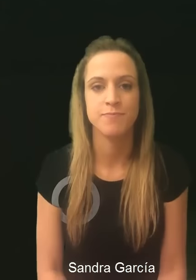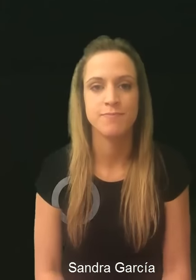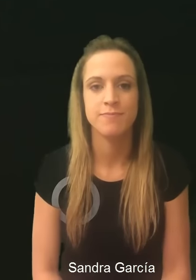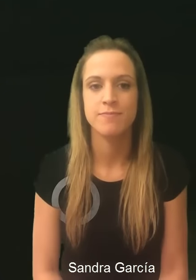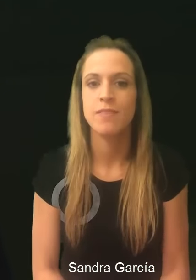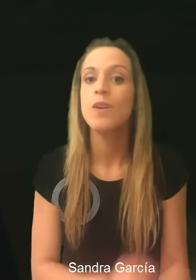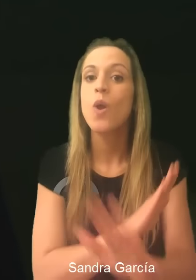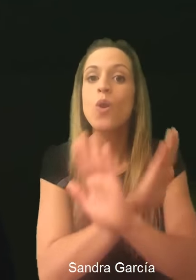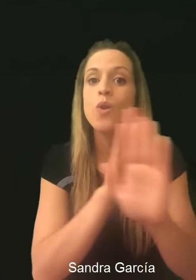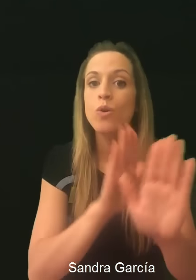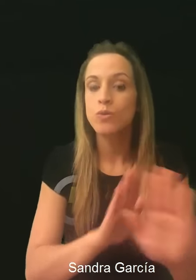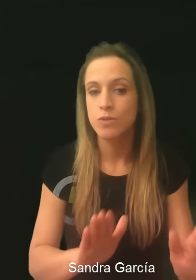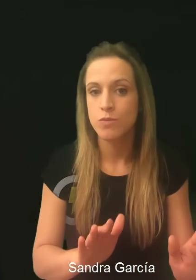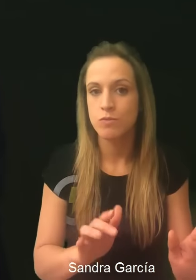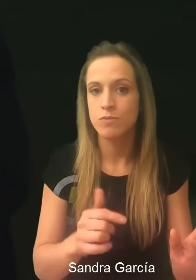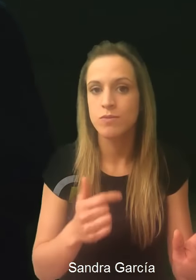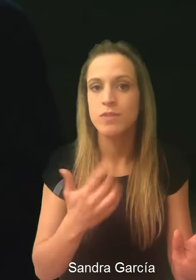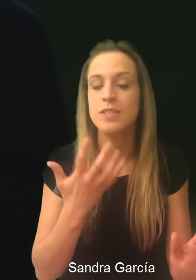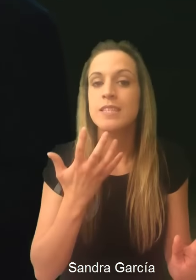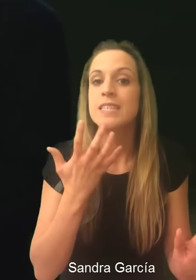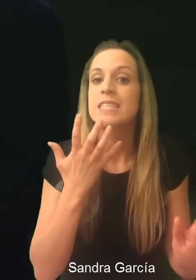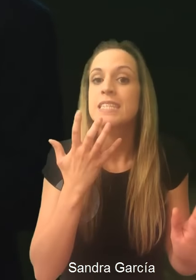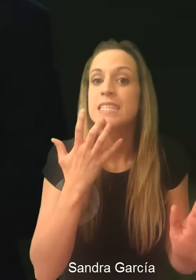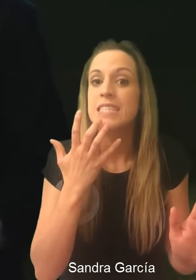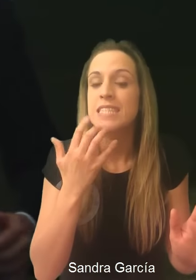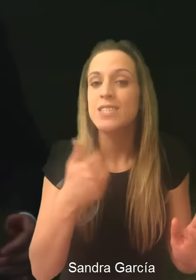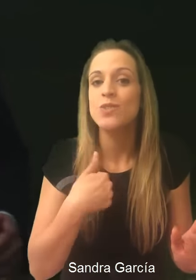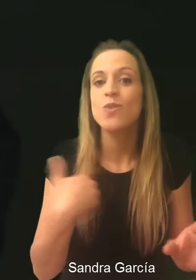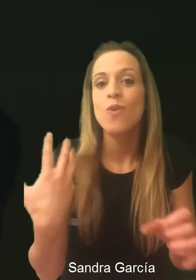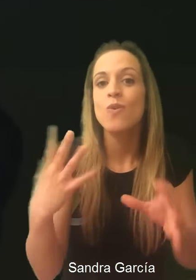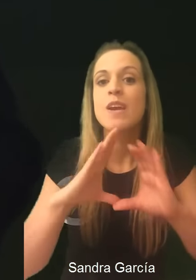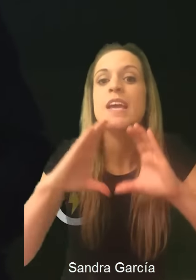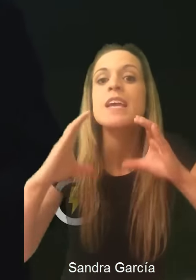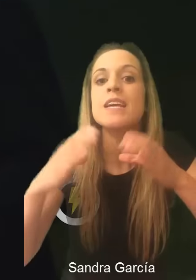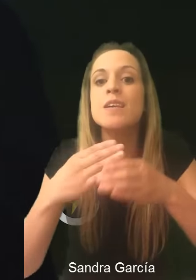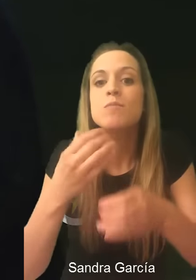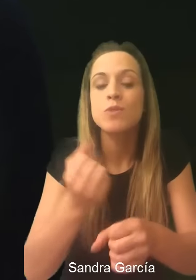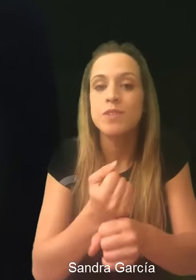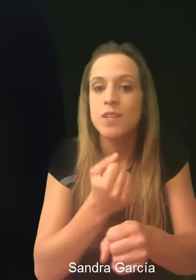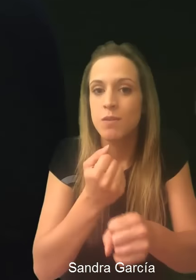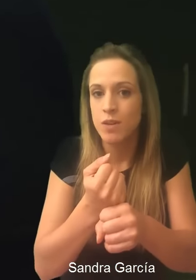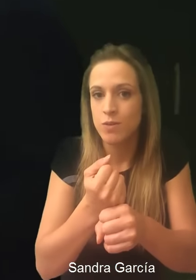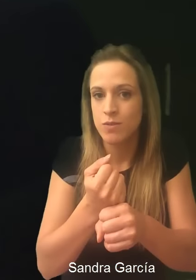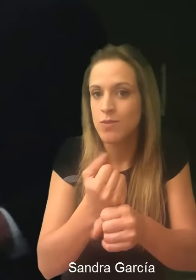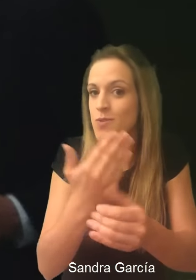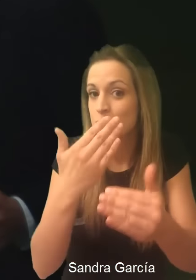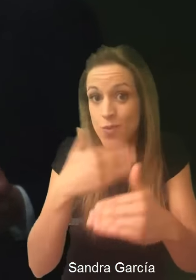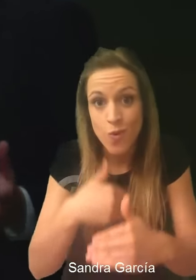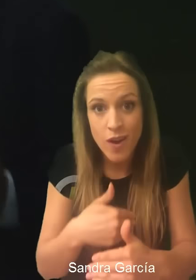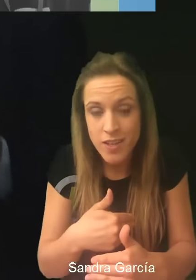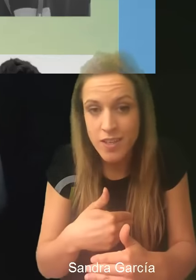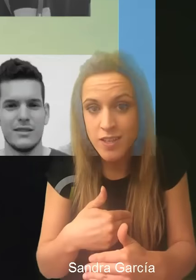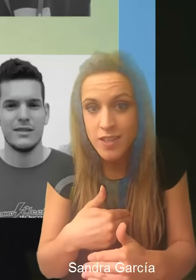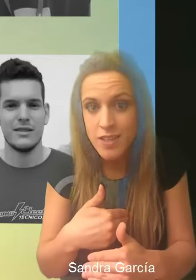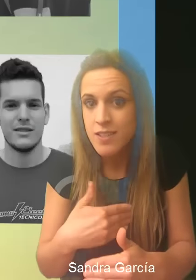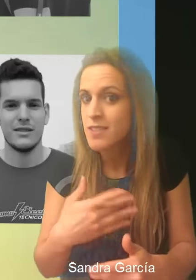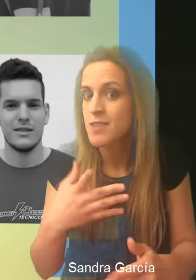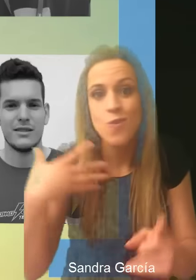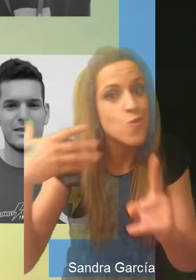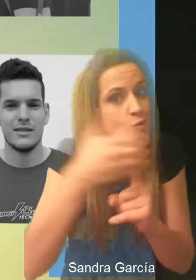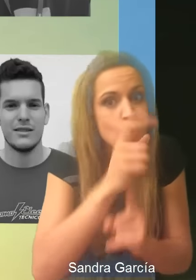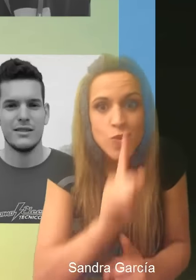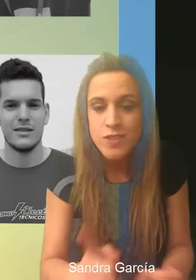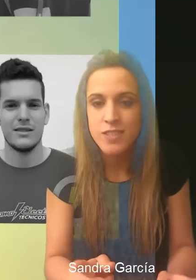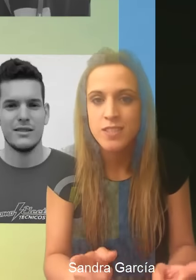no lo hubiera conseguido sin un equipo de trabajo que sustenta las bases y los